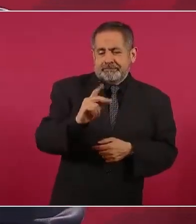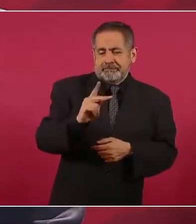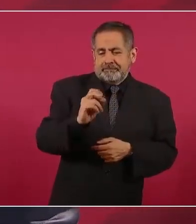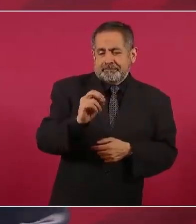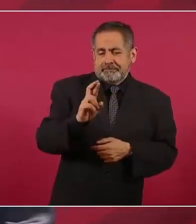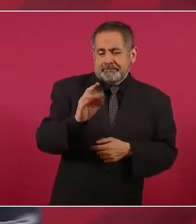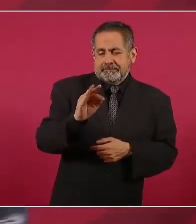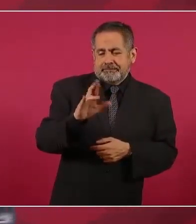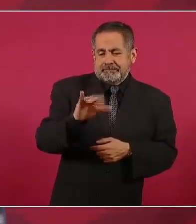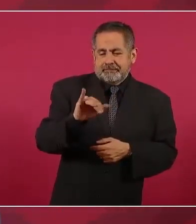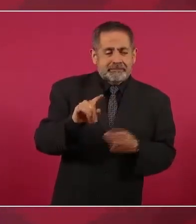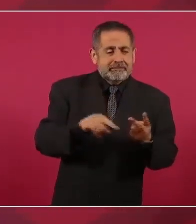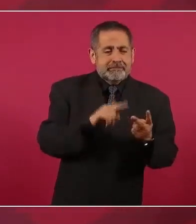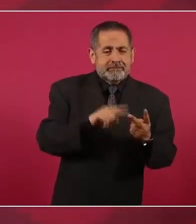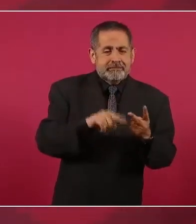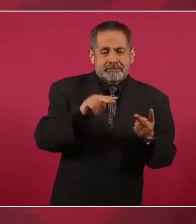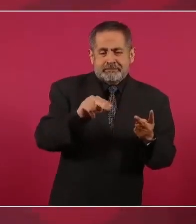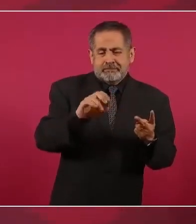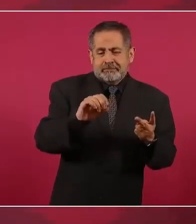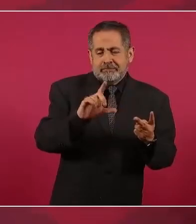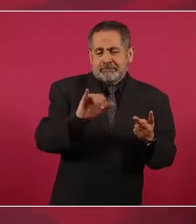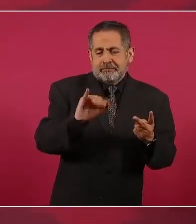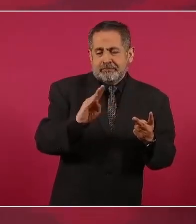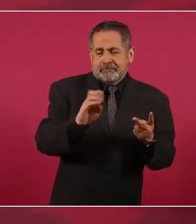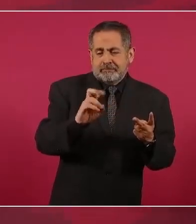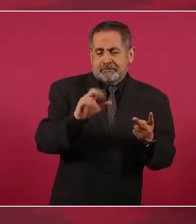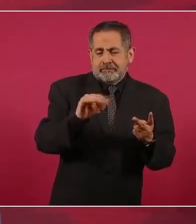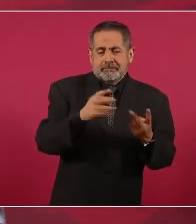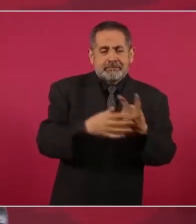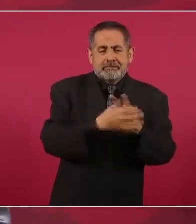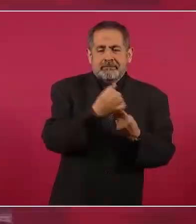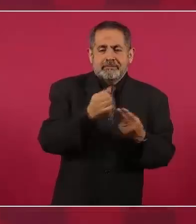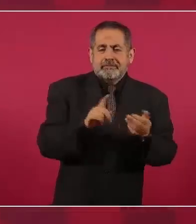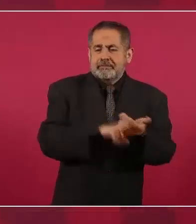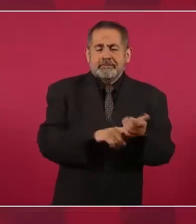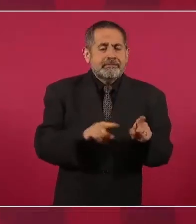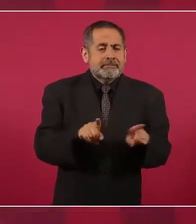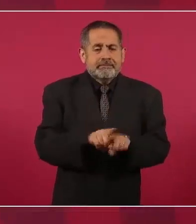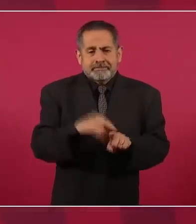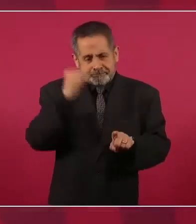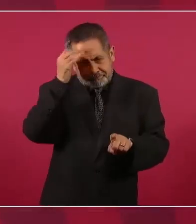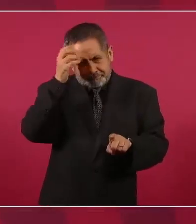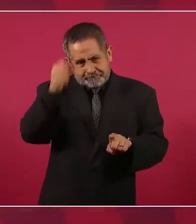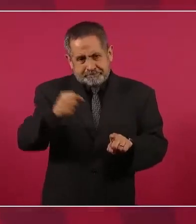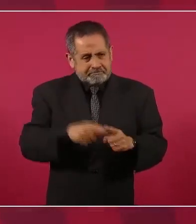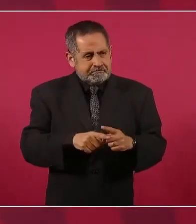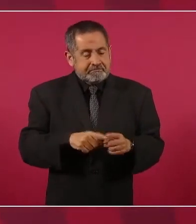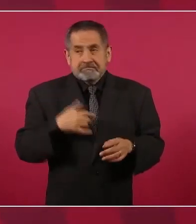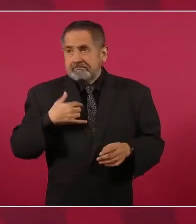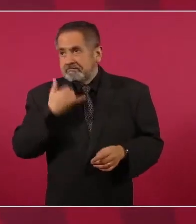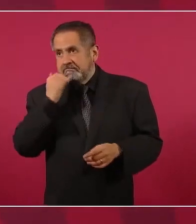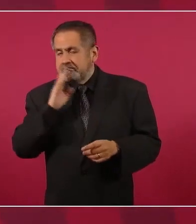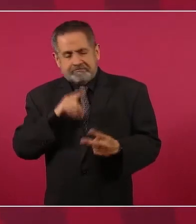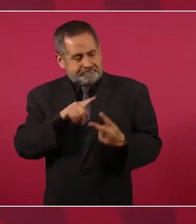neoliberalismo es neoporfirismo, no nos equivocamos.